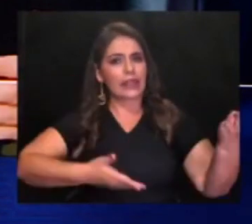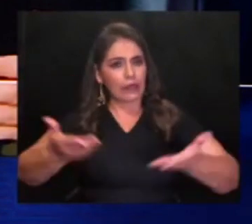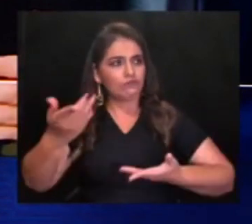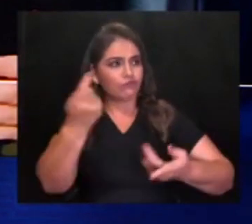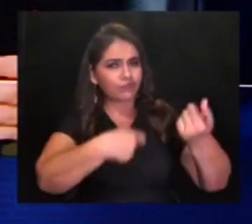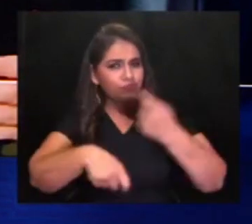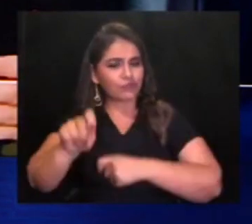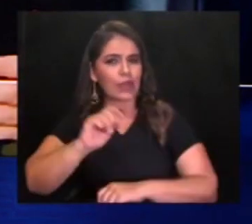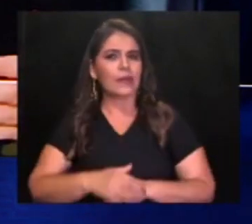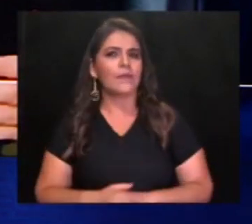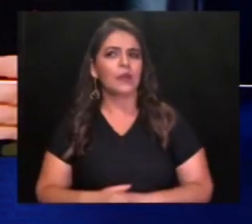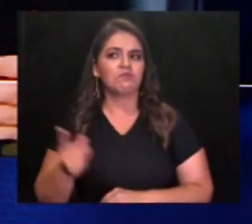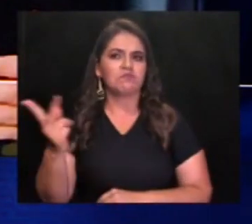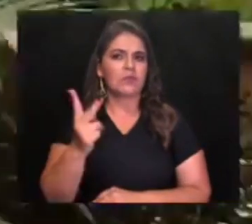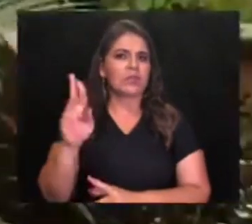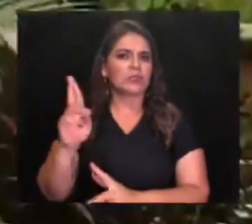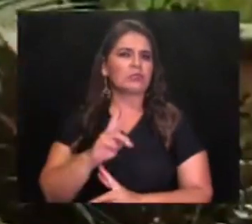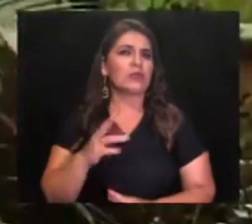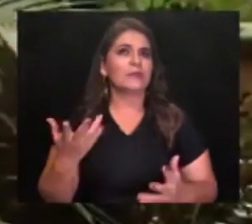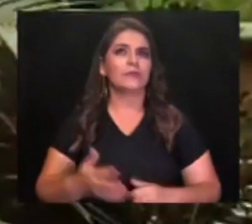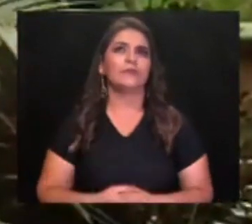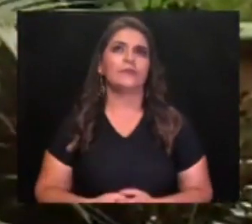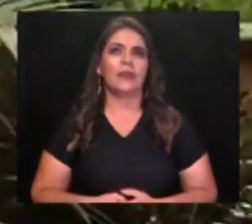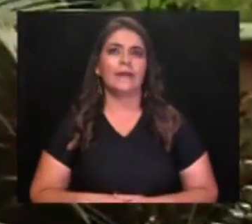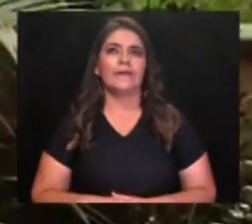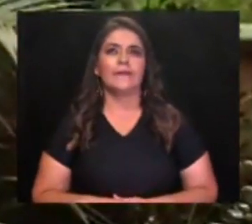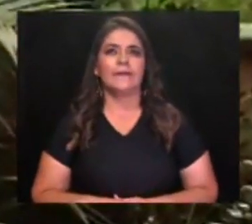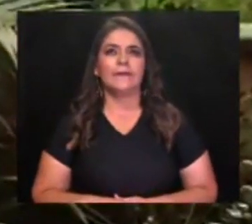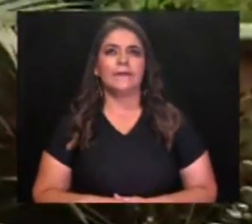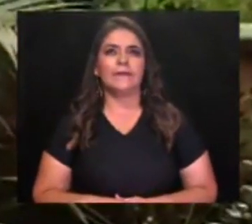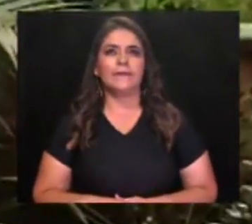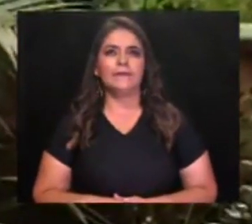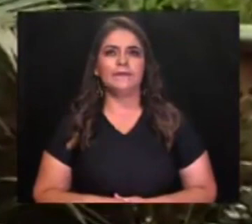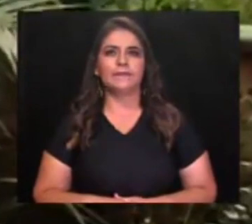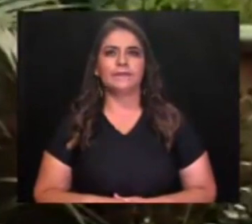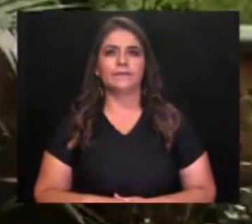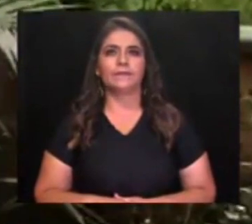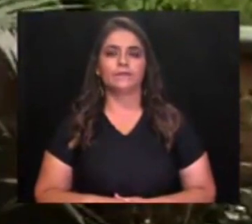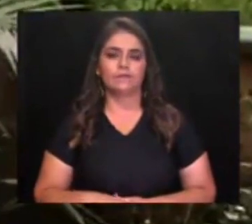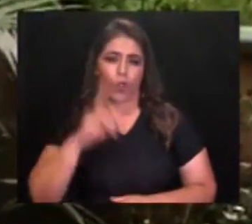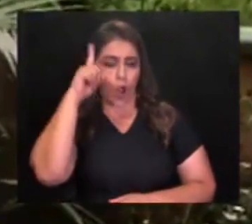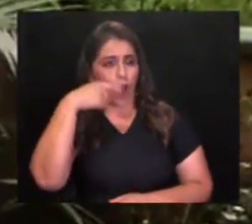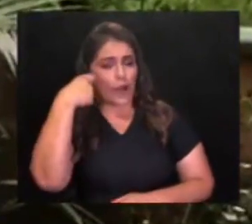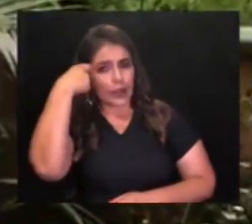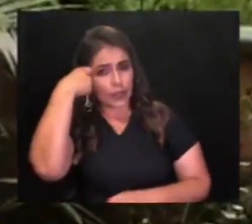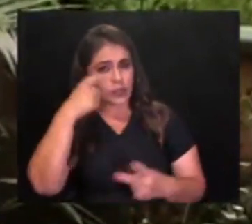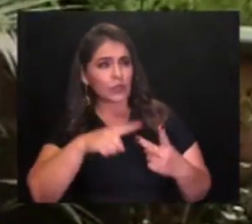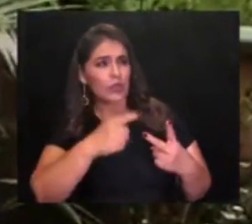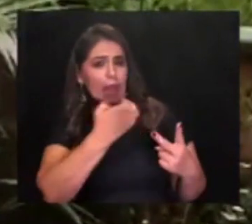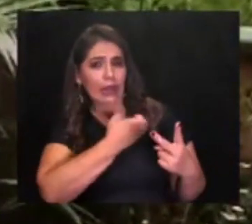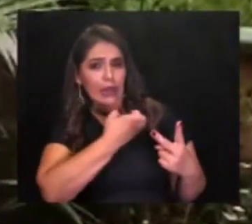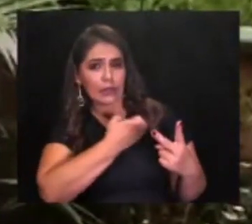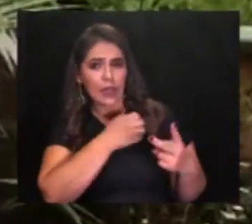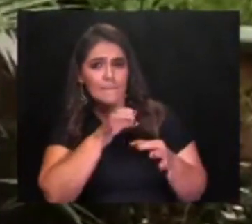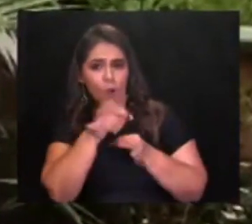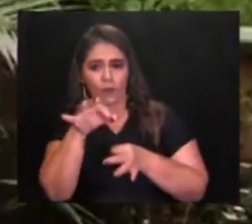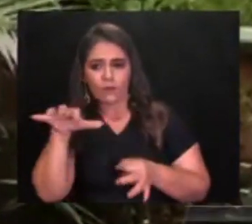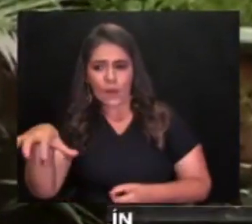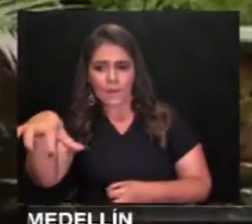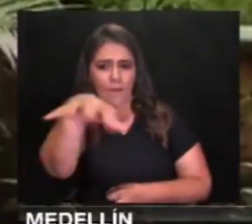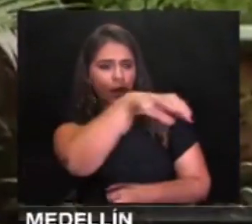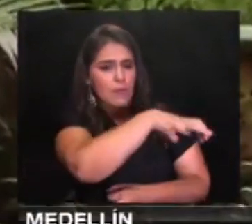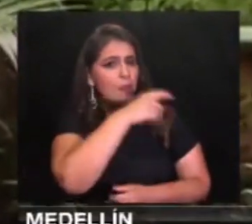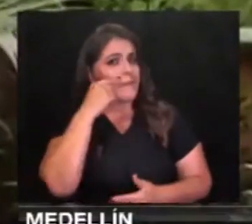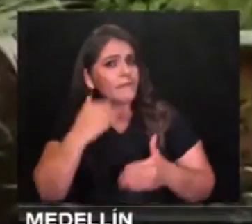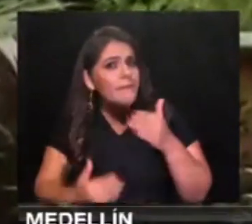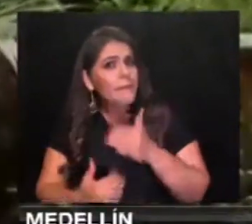Consultamos a los mandatarios. Hacemos ese llamado a la gobernación, a las alcaldías municipales, a